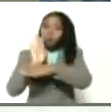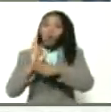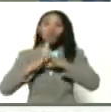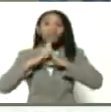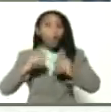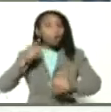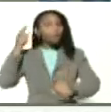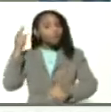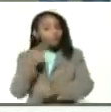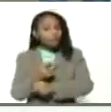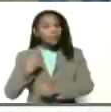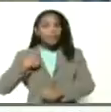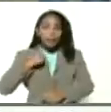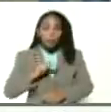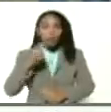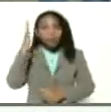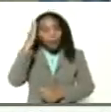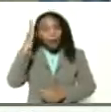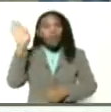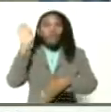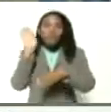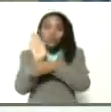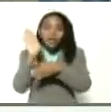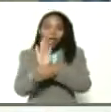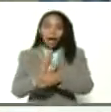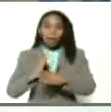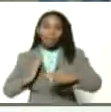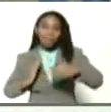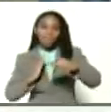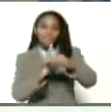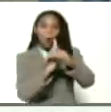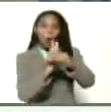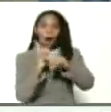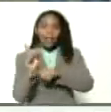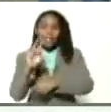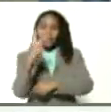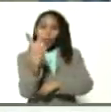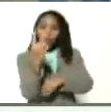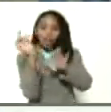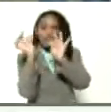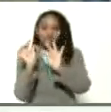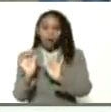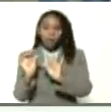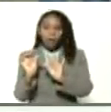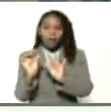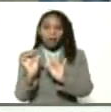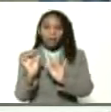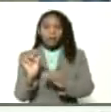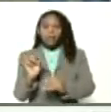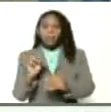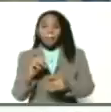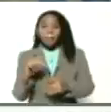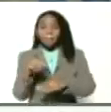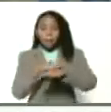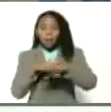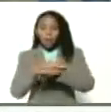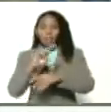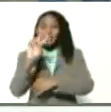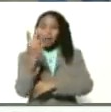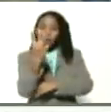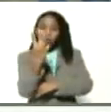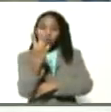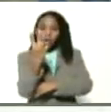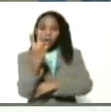tenemos que saber que hay que cuidarse para cortar esta segunda ola, perdón, corrijo, esta segunda ola